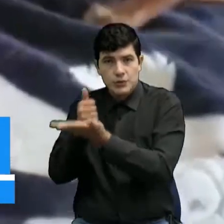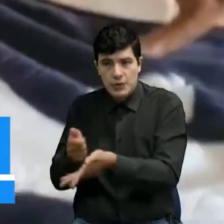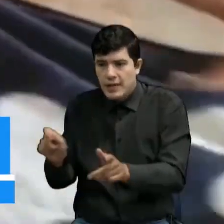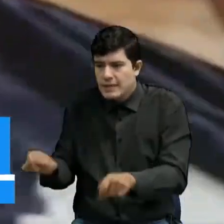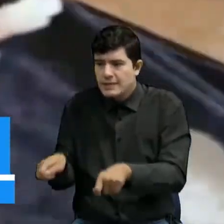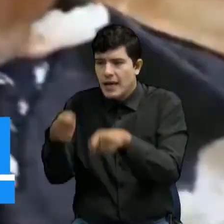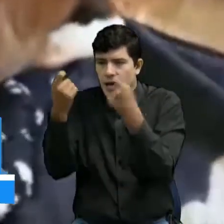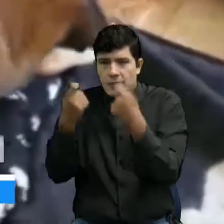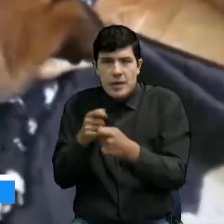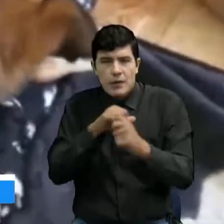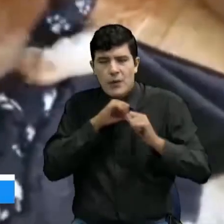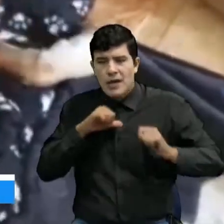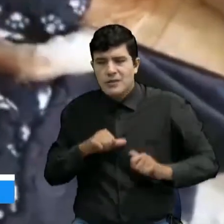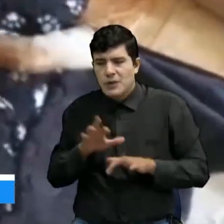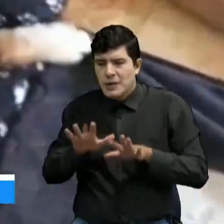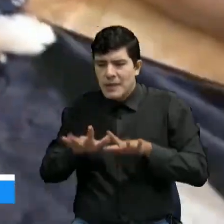corazones y paticas vulnerables.